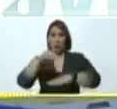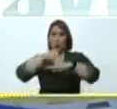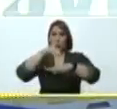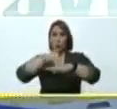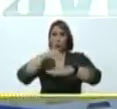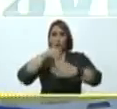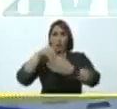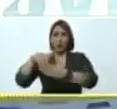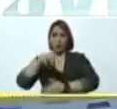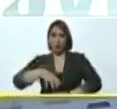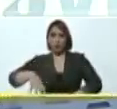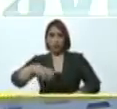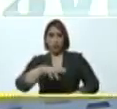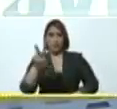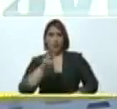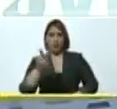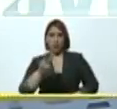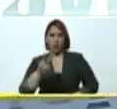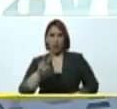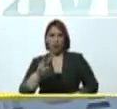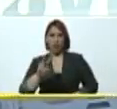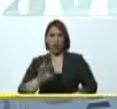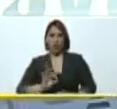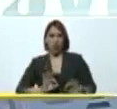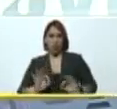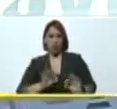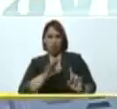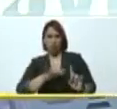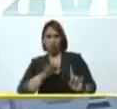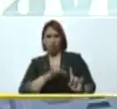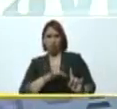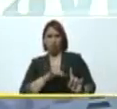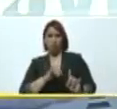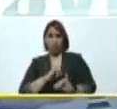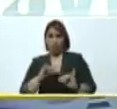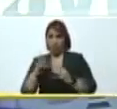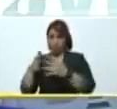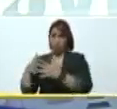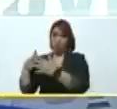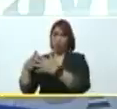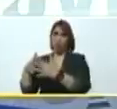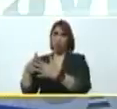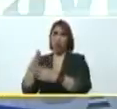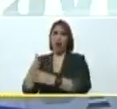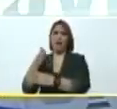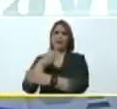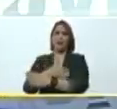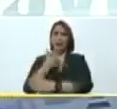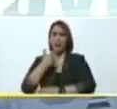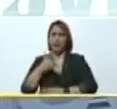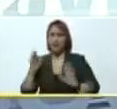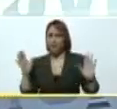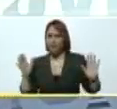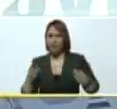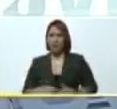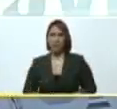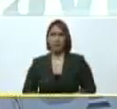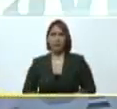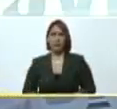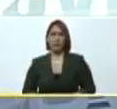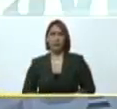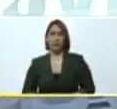elecciones regionales de Venezuela serán manipuladas, ya ellos actúan por adelantado, for fight,